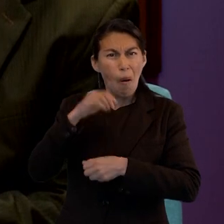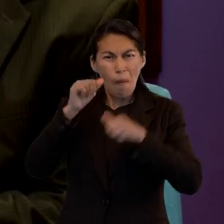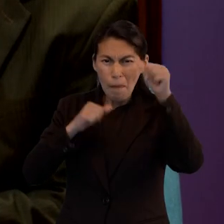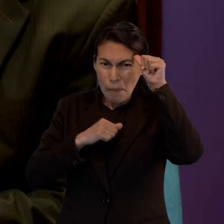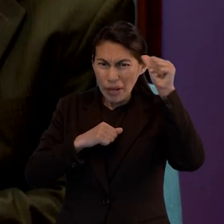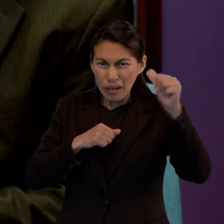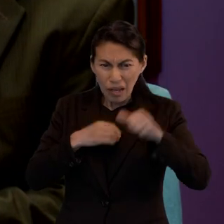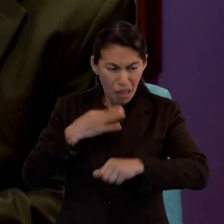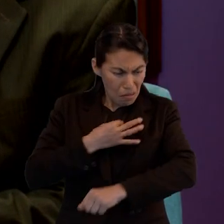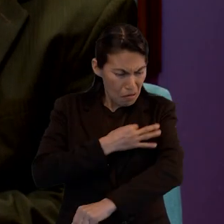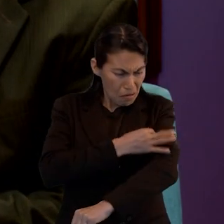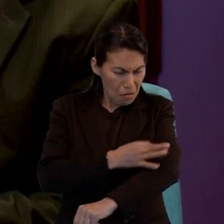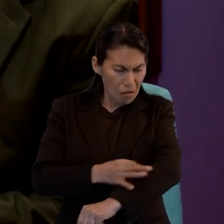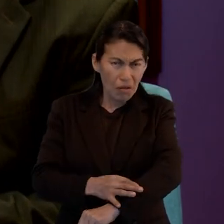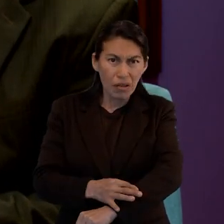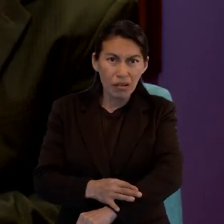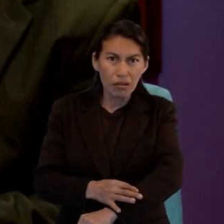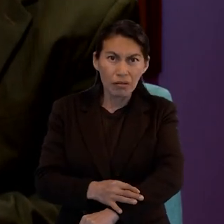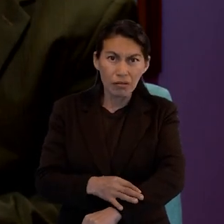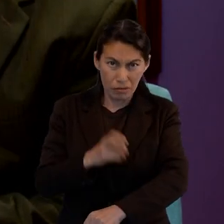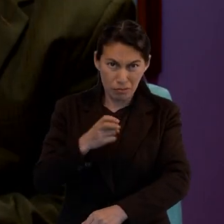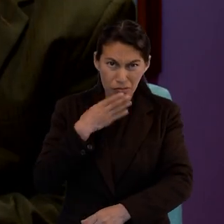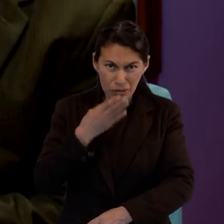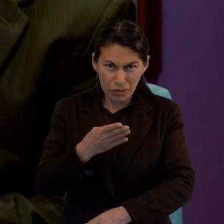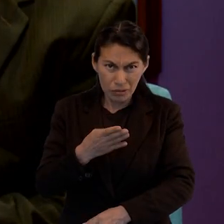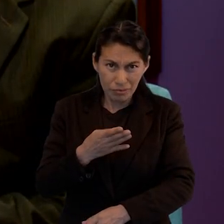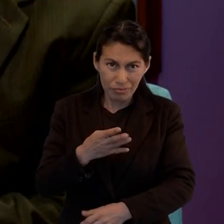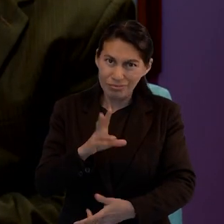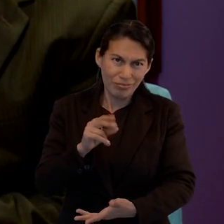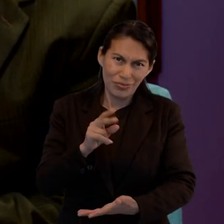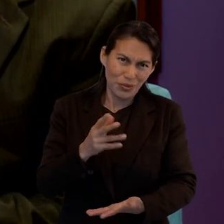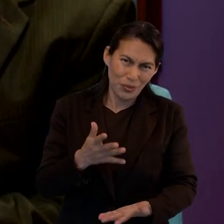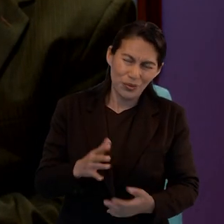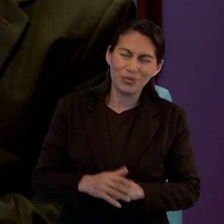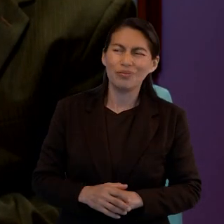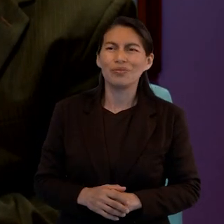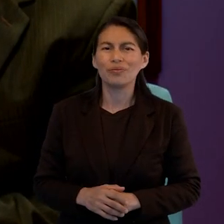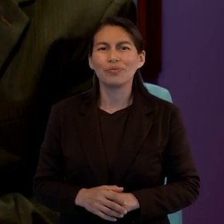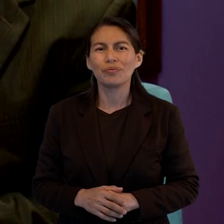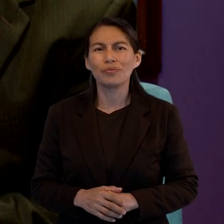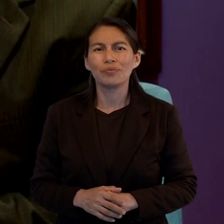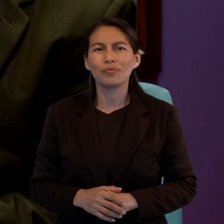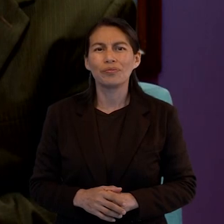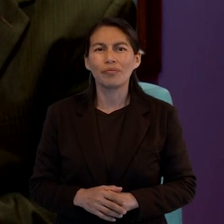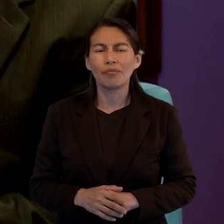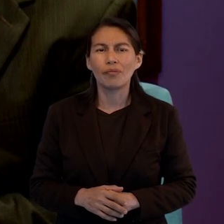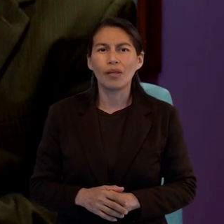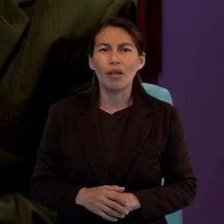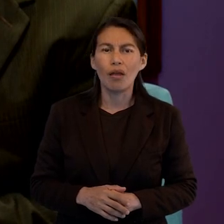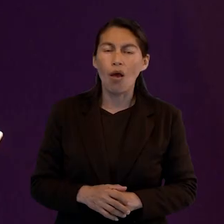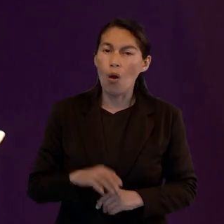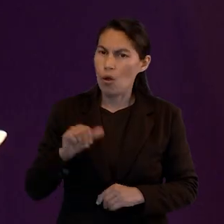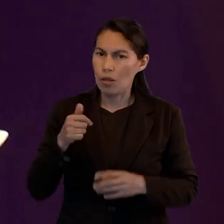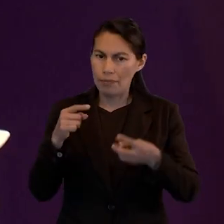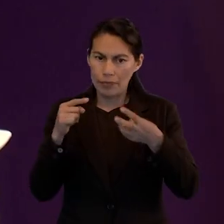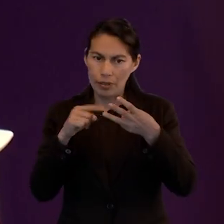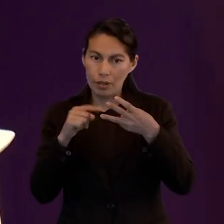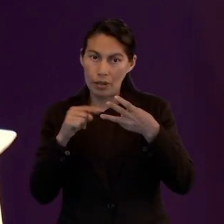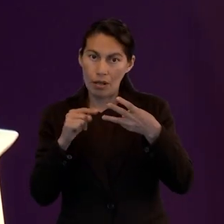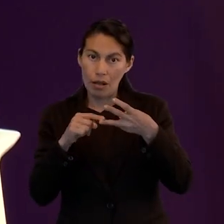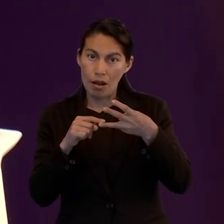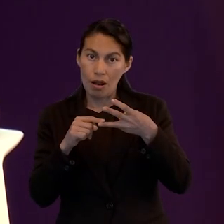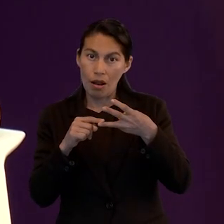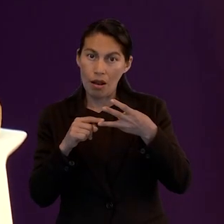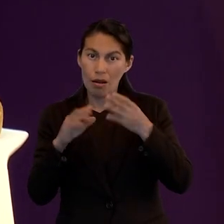finalmente, que es lo que no queremos nadie. Y por último, la última frase de este versículo era el rechazo o que hemos